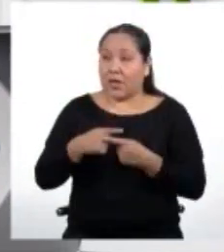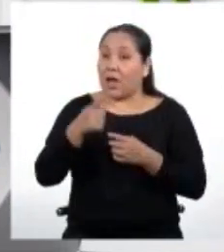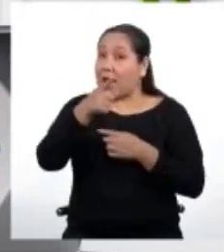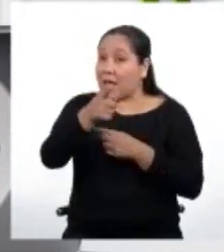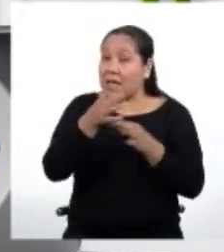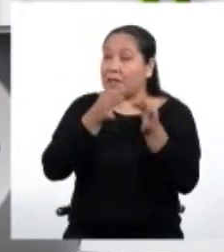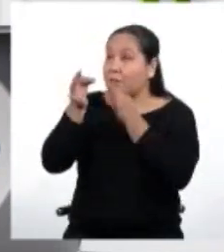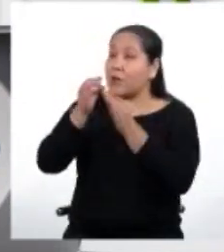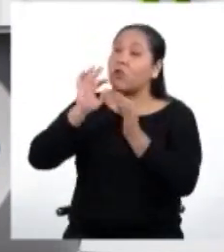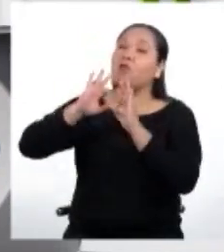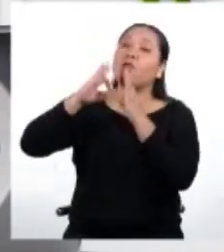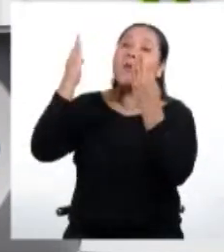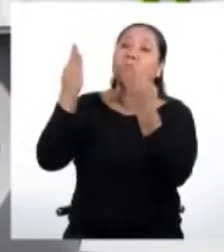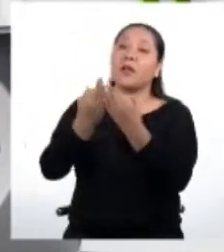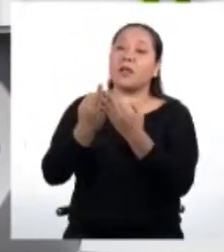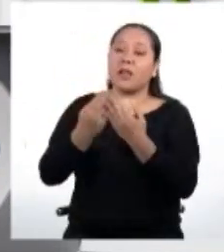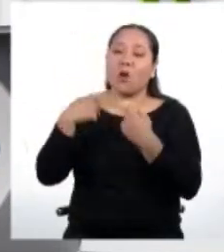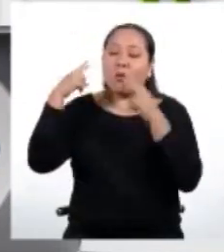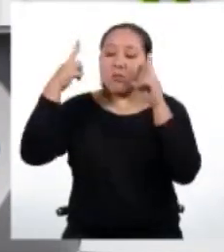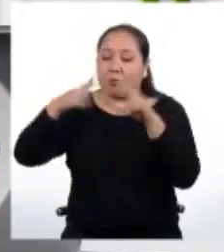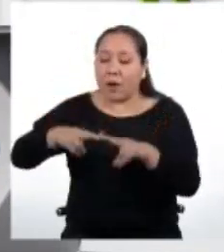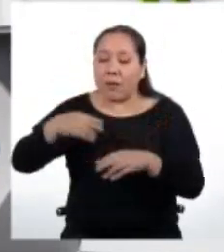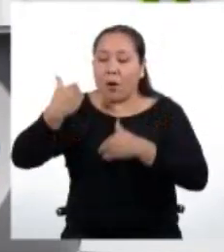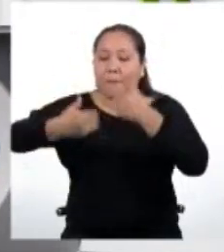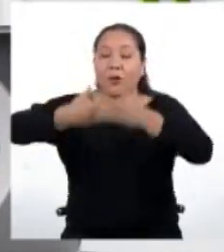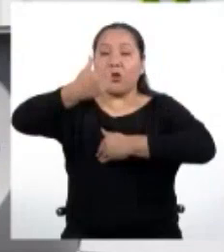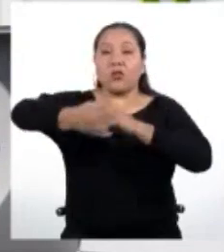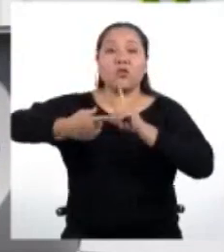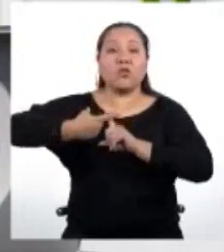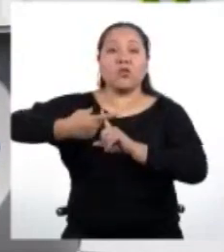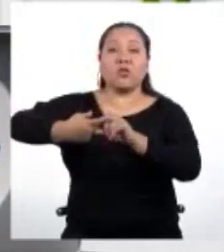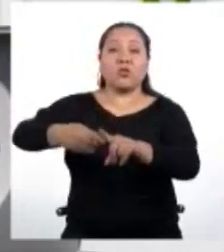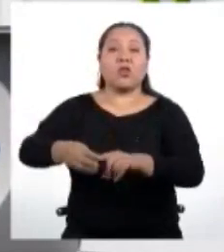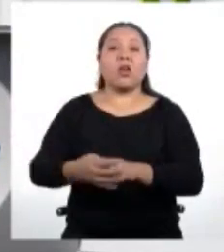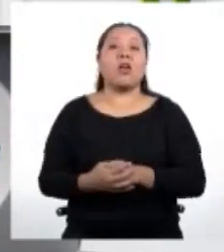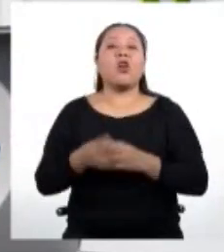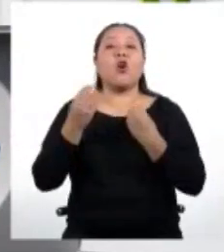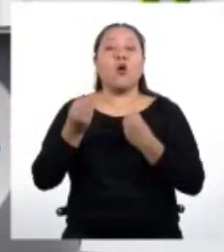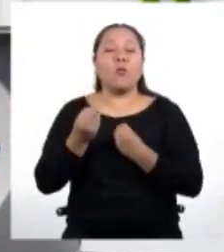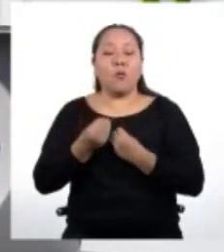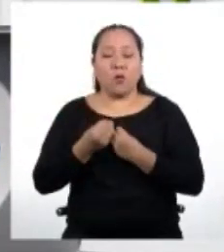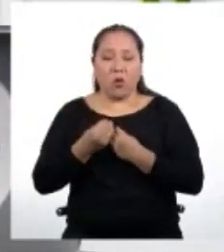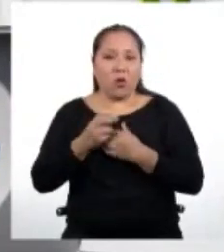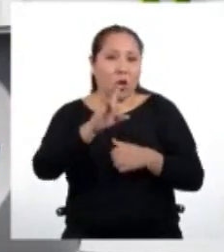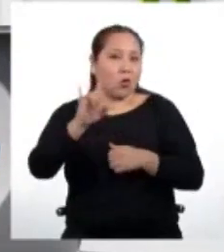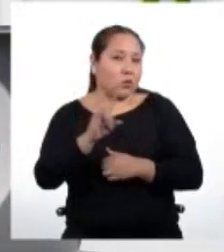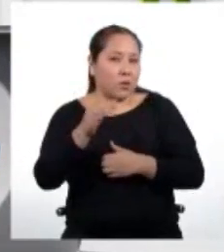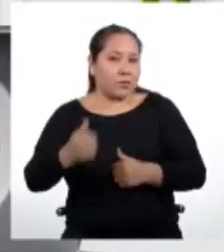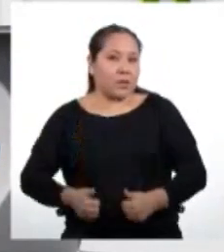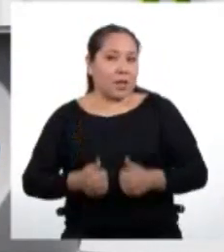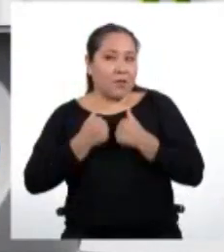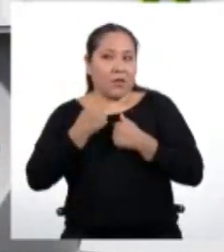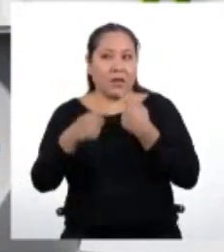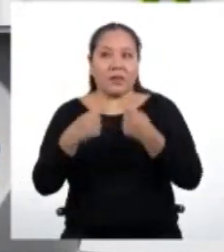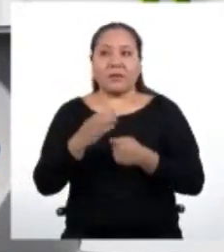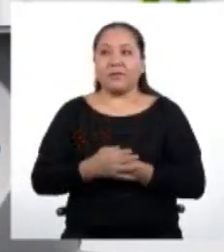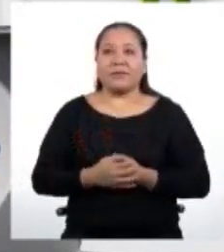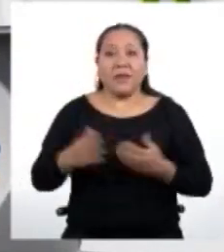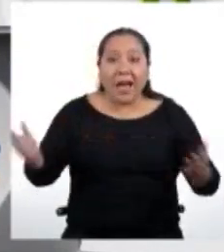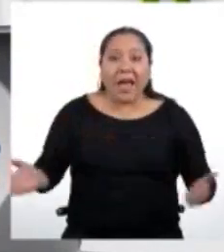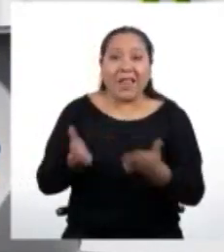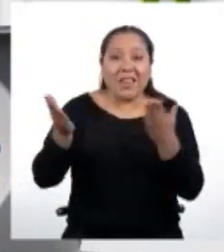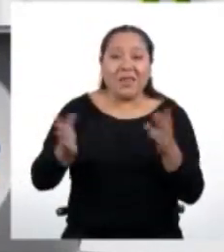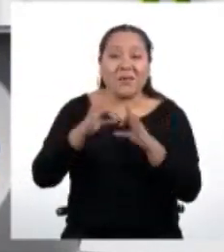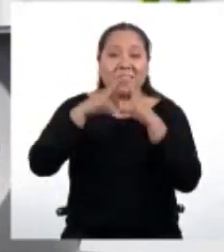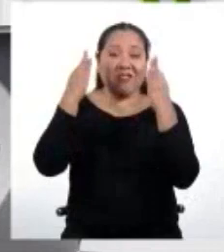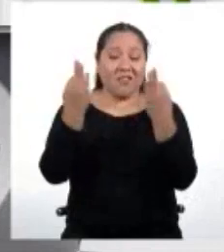en qué momento estamos frente a una progresión aritmética y lo útil que es en nuestra vida diaria. Anima a tu familia a participar de